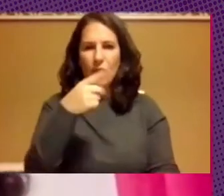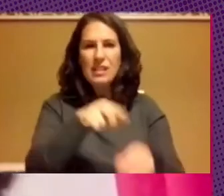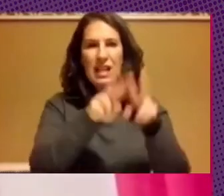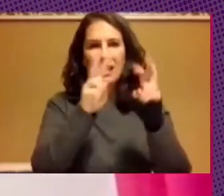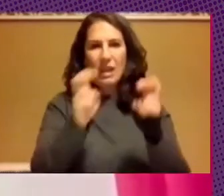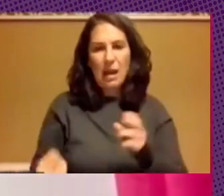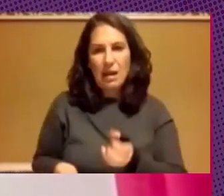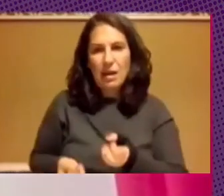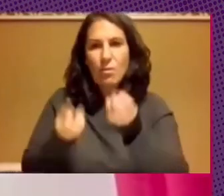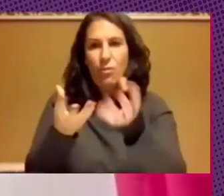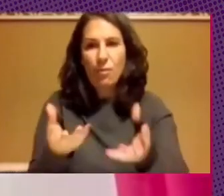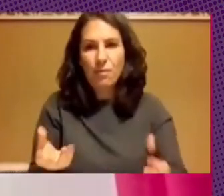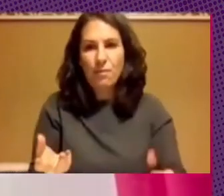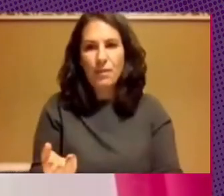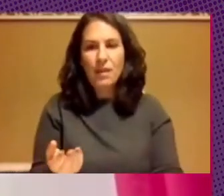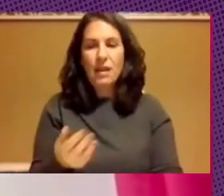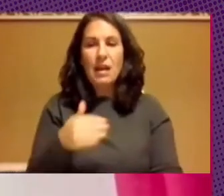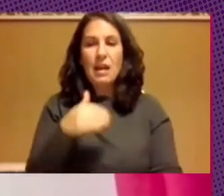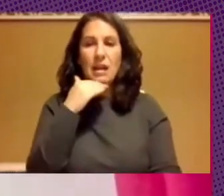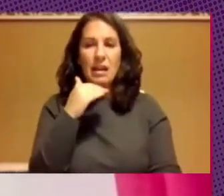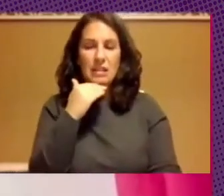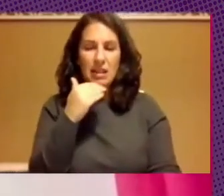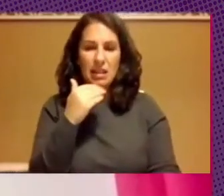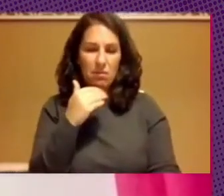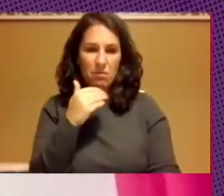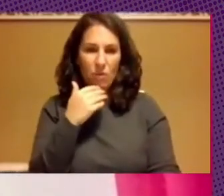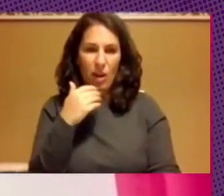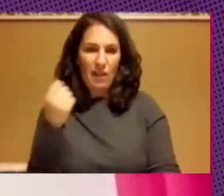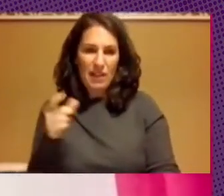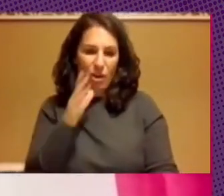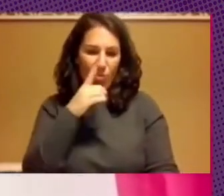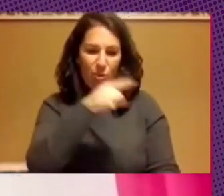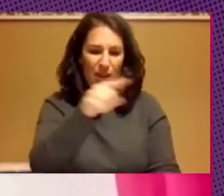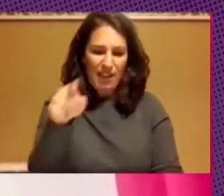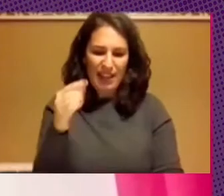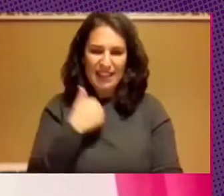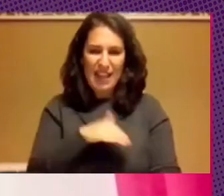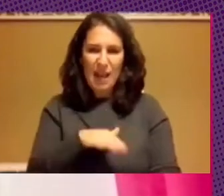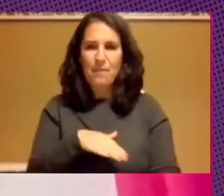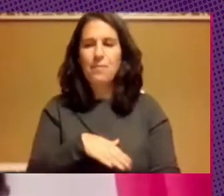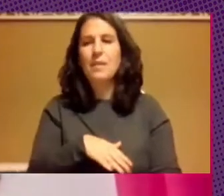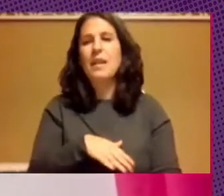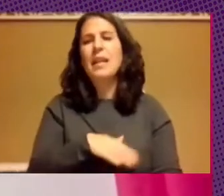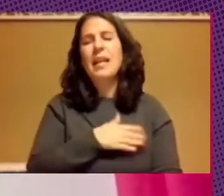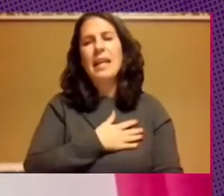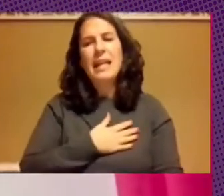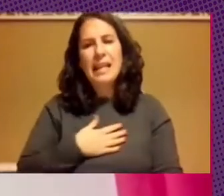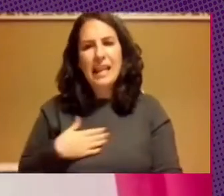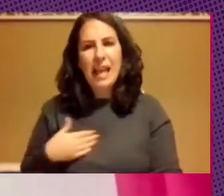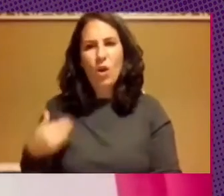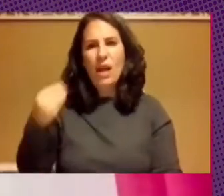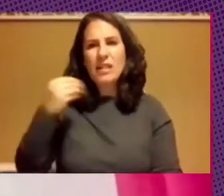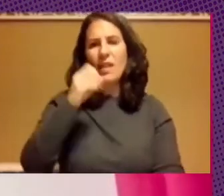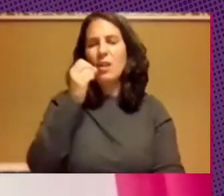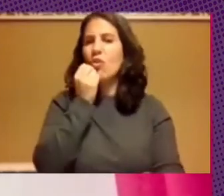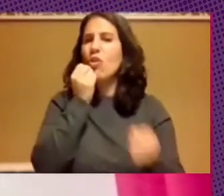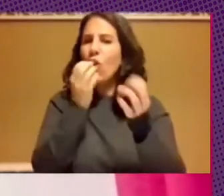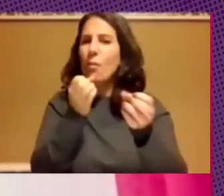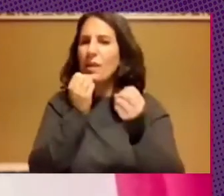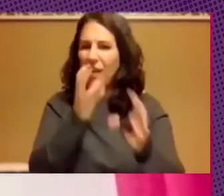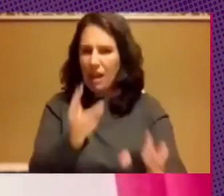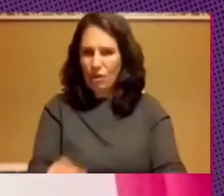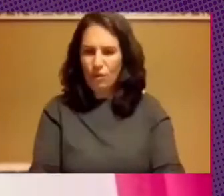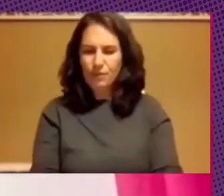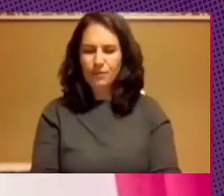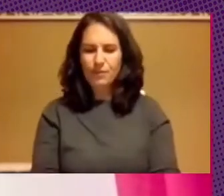la mesa casi no era necesario que lo pusieran diferentes intervinientes y bueno quiero añadir un comentario a eso porque